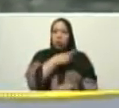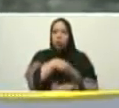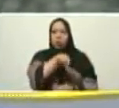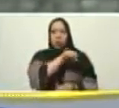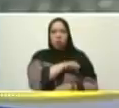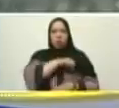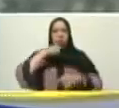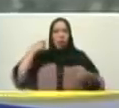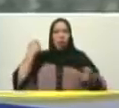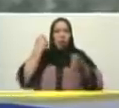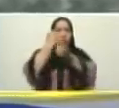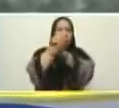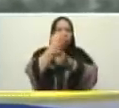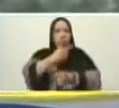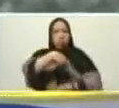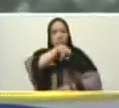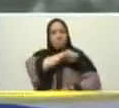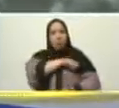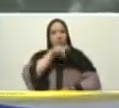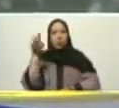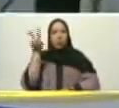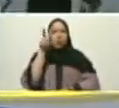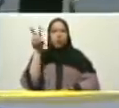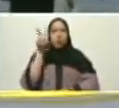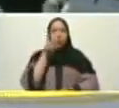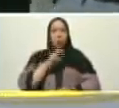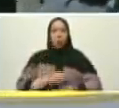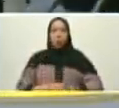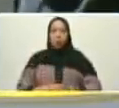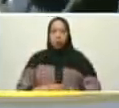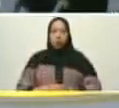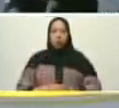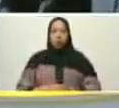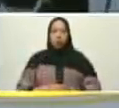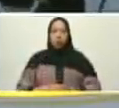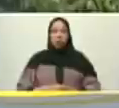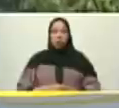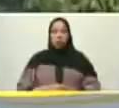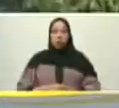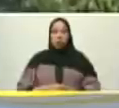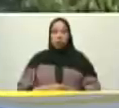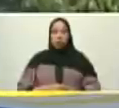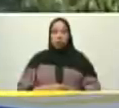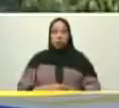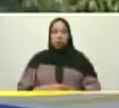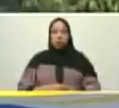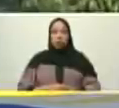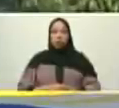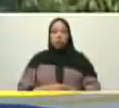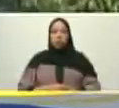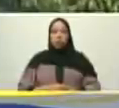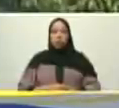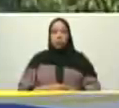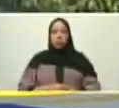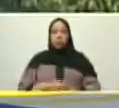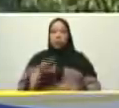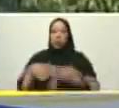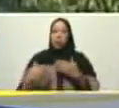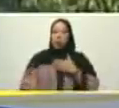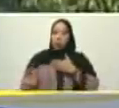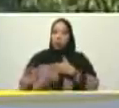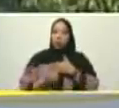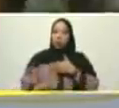esclavos de los españoles. El libertador tenía la visión de atacar